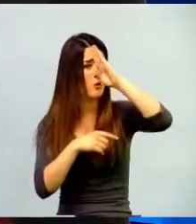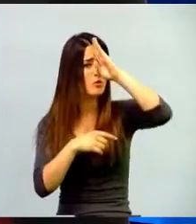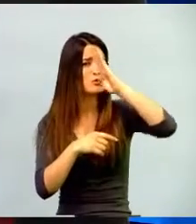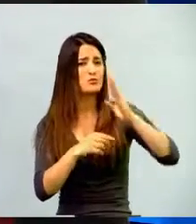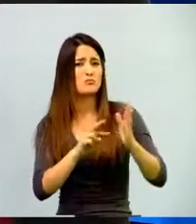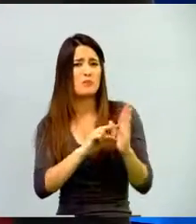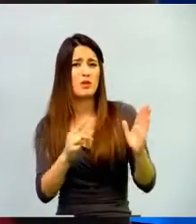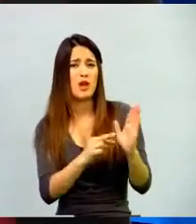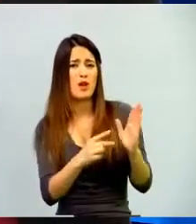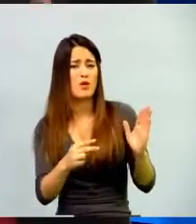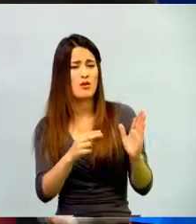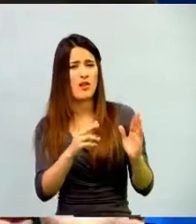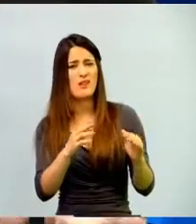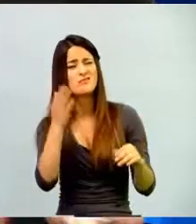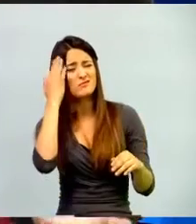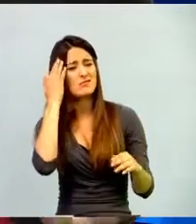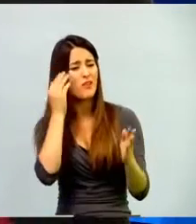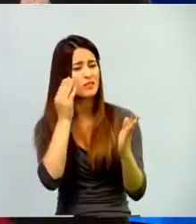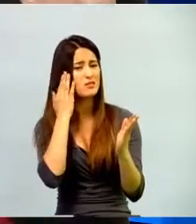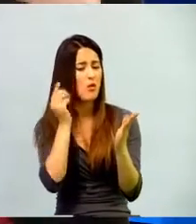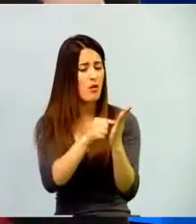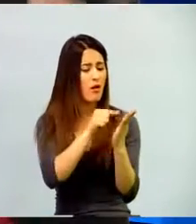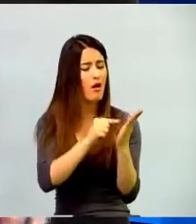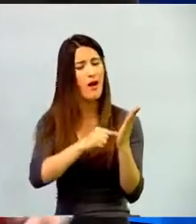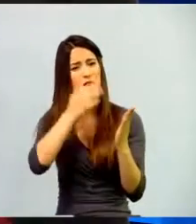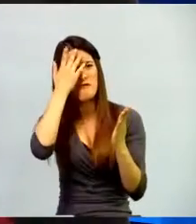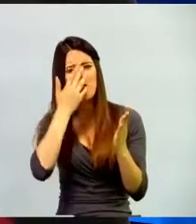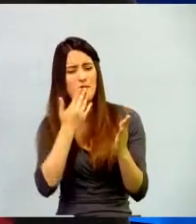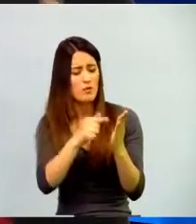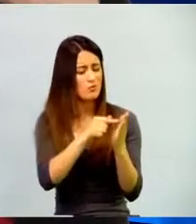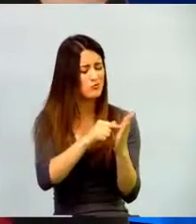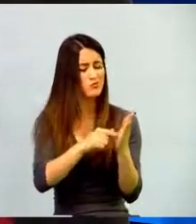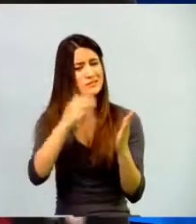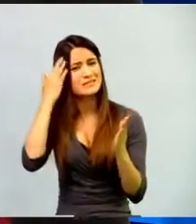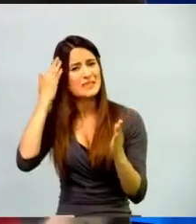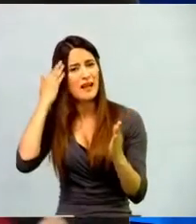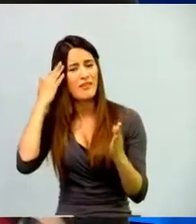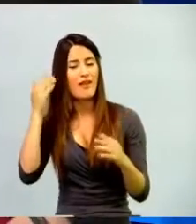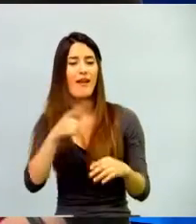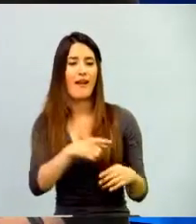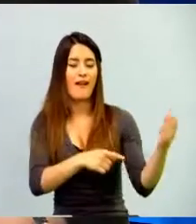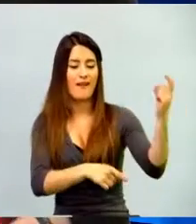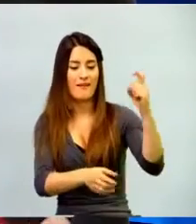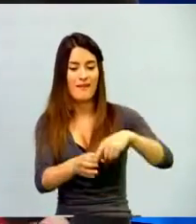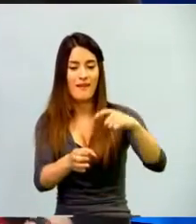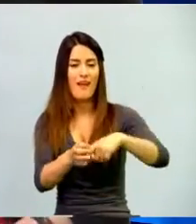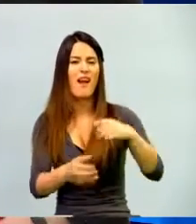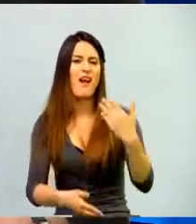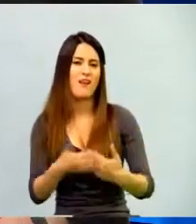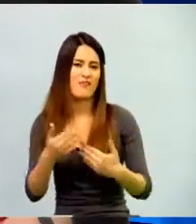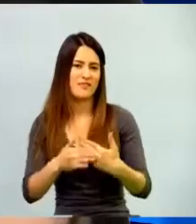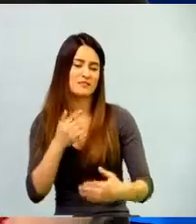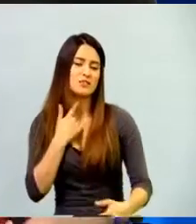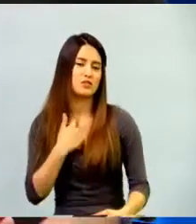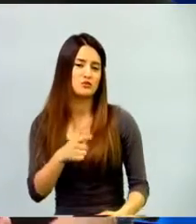saben manejar el smartphone, saben entrar a Facebook, entonces se pueden, es mucho más fácil para ellos comunicarse.